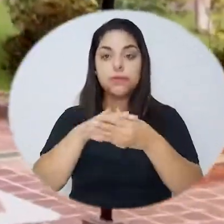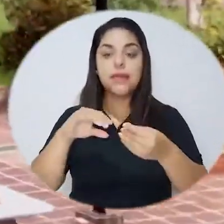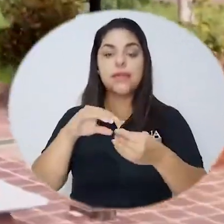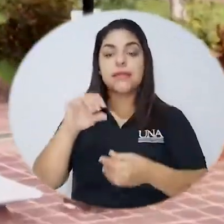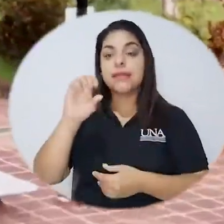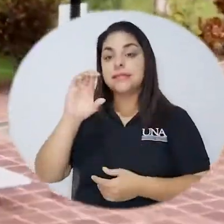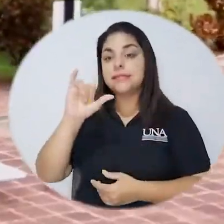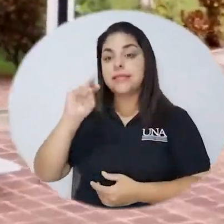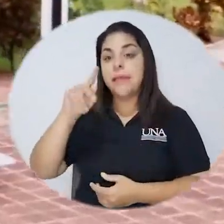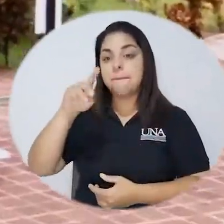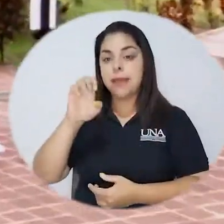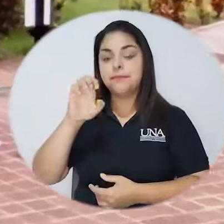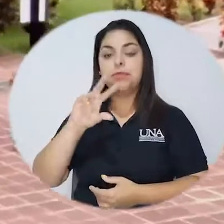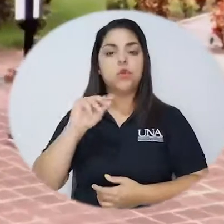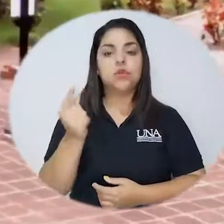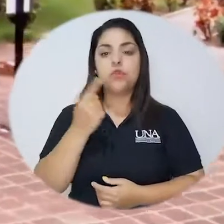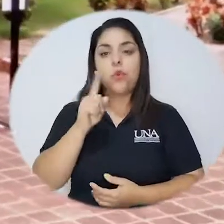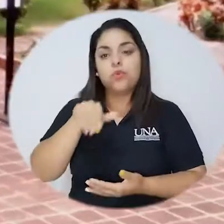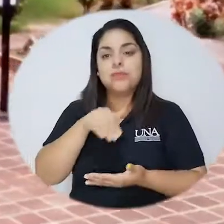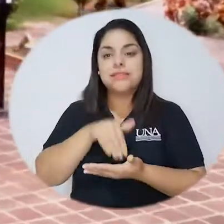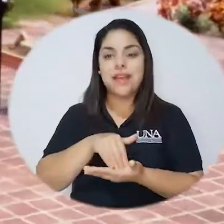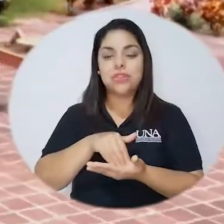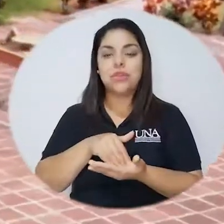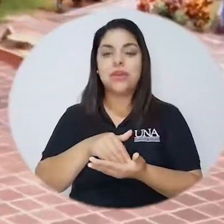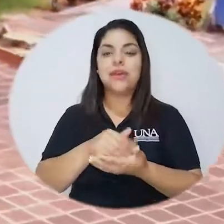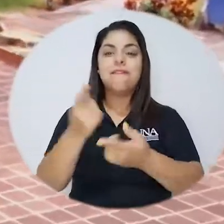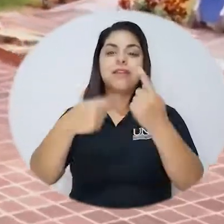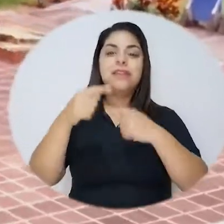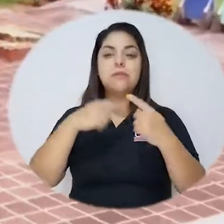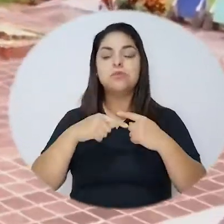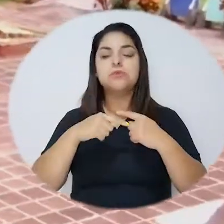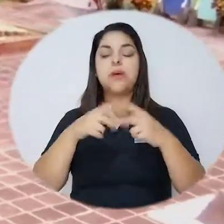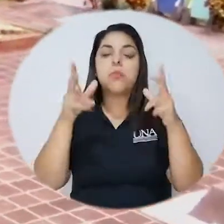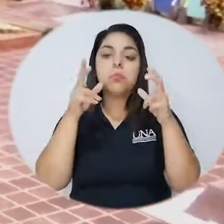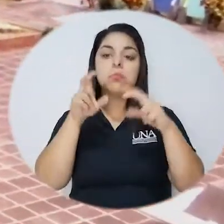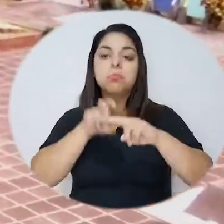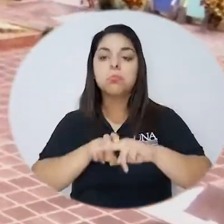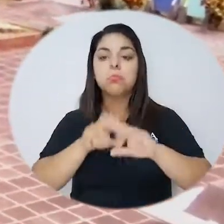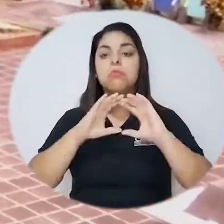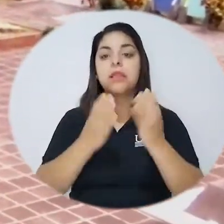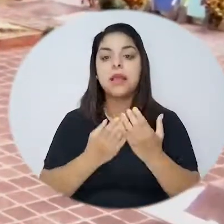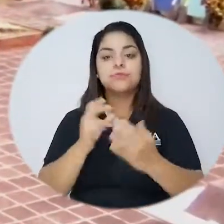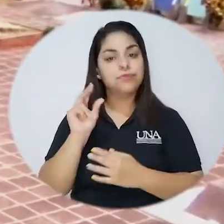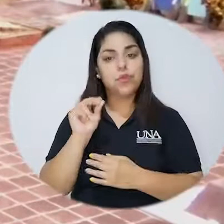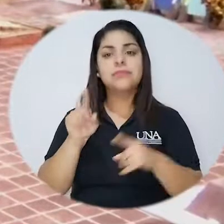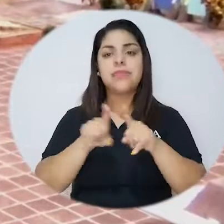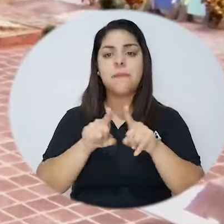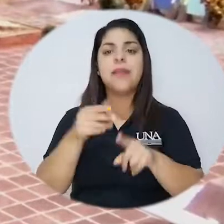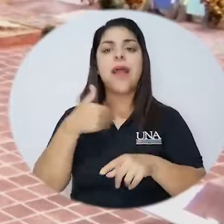que el CIMPE no solamente es un centro en donde venimos a llevar clases, sino también que podemos tener